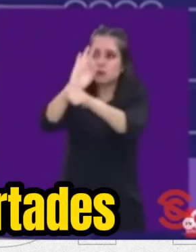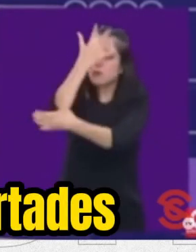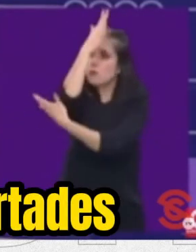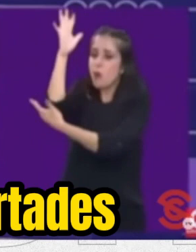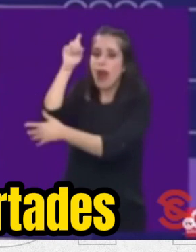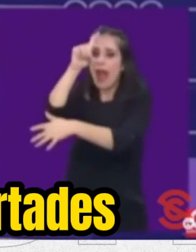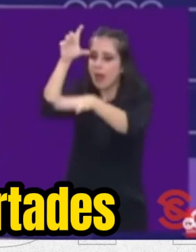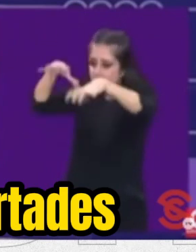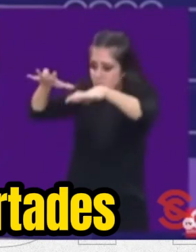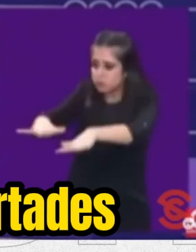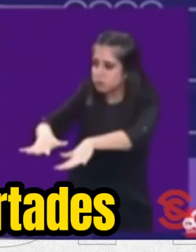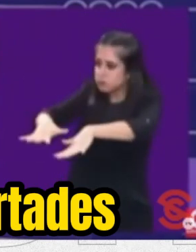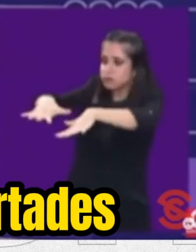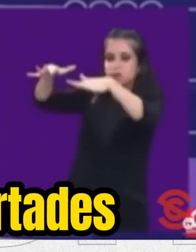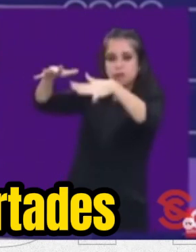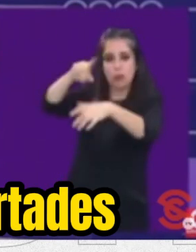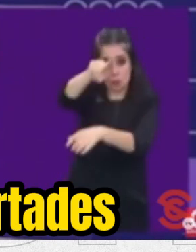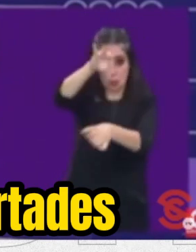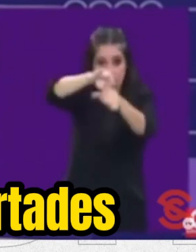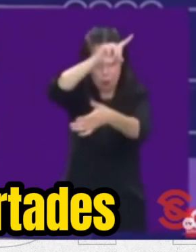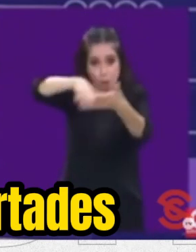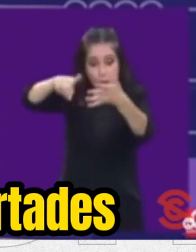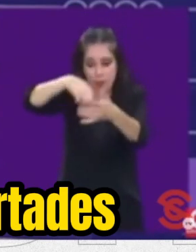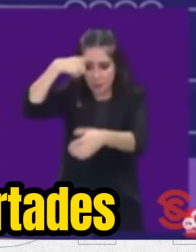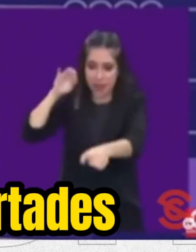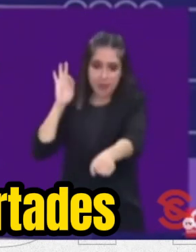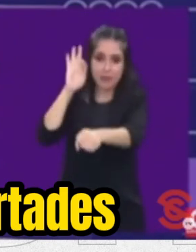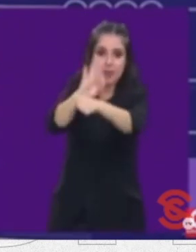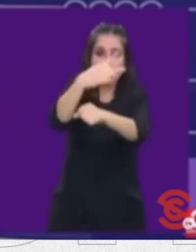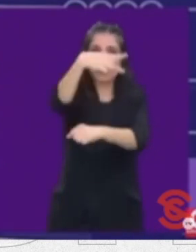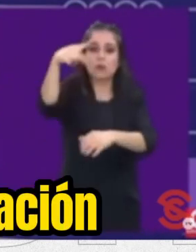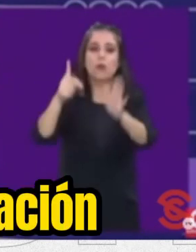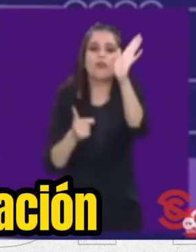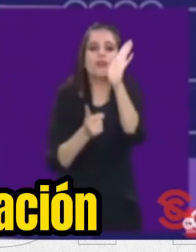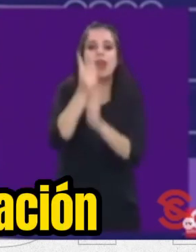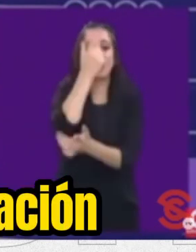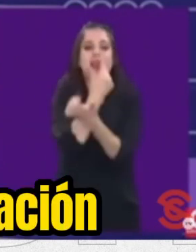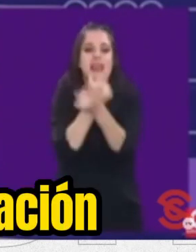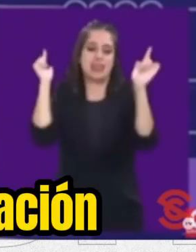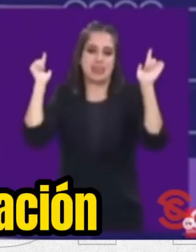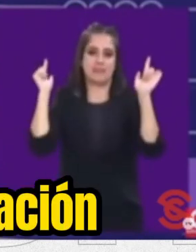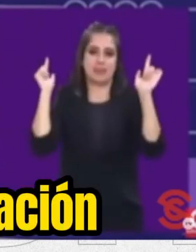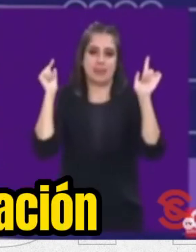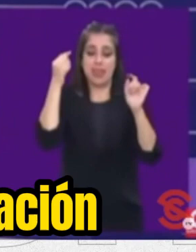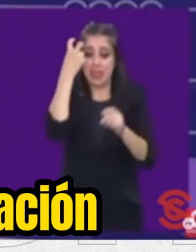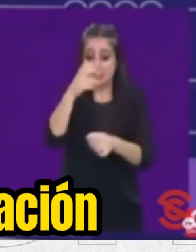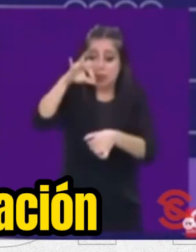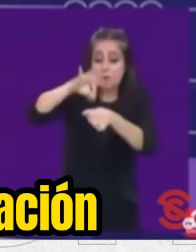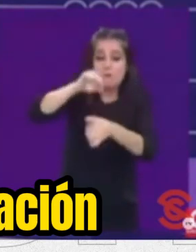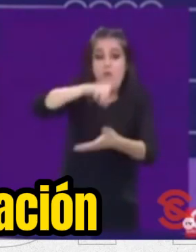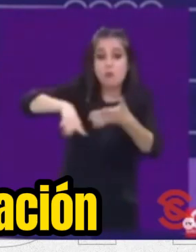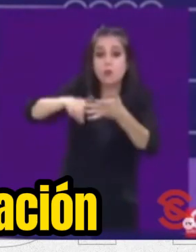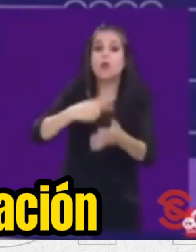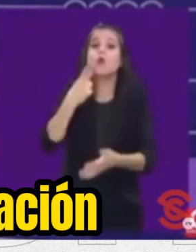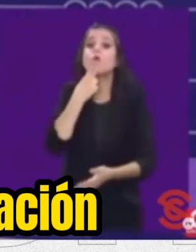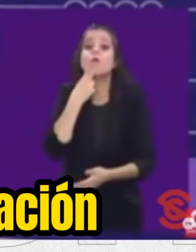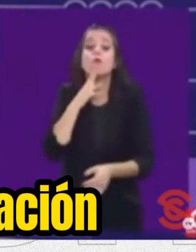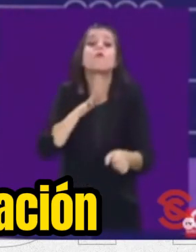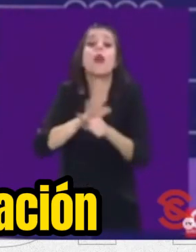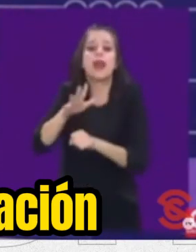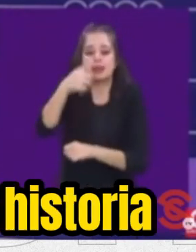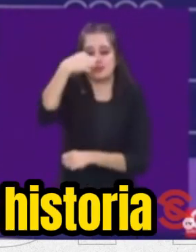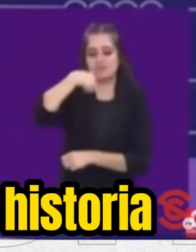agua. Vota por una ciudad de derechos y libertades. El único voto útil es el de la